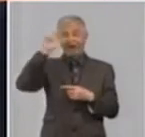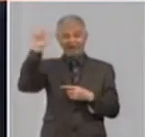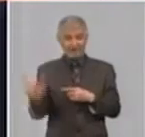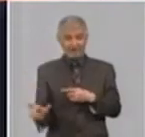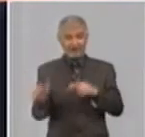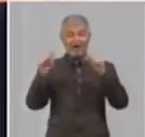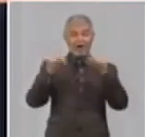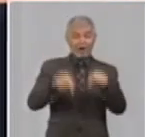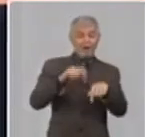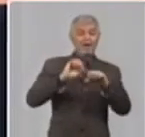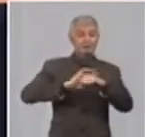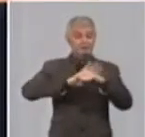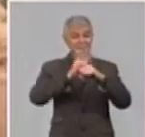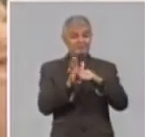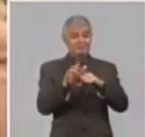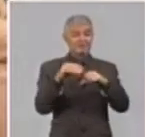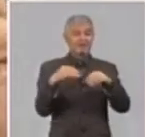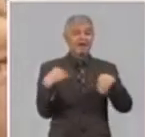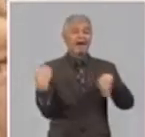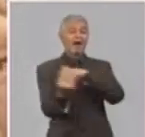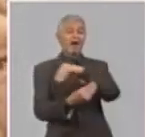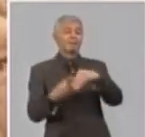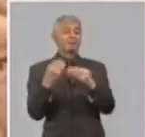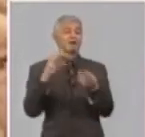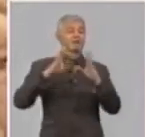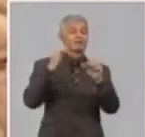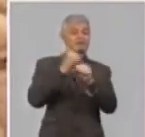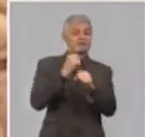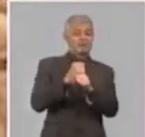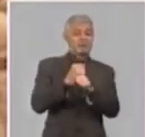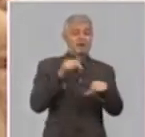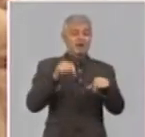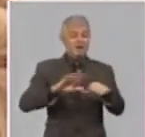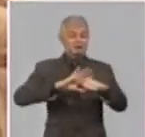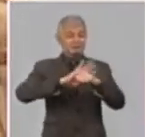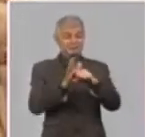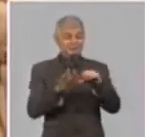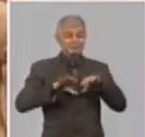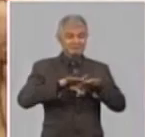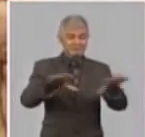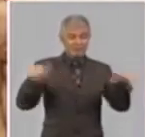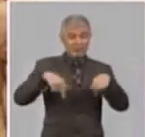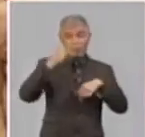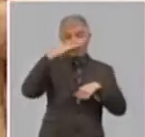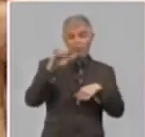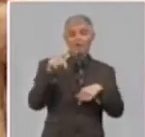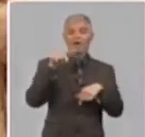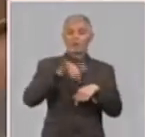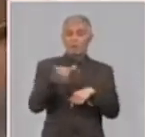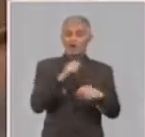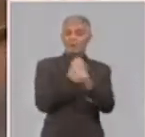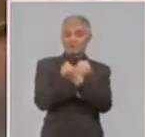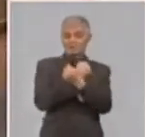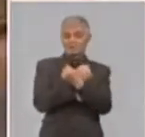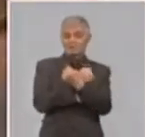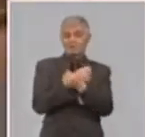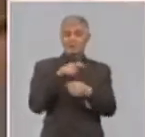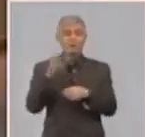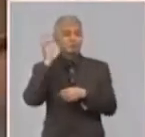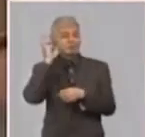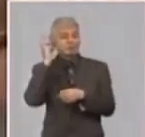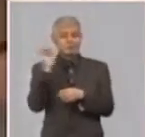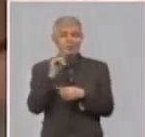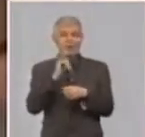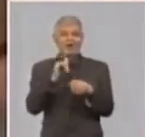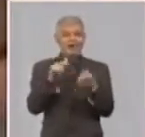sus dinámicas de trabajo han cambiado. Con la propagación de la COVID-19 en Cuba, enfermedad igual de peligrosa vuelve a relacionarse con esos términos, pero